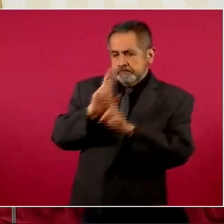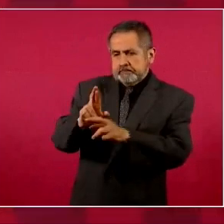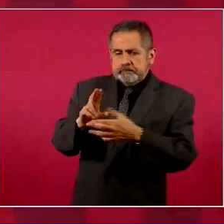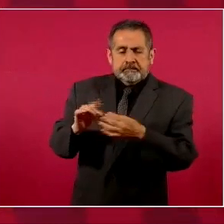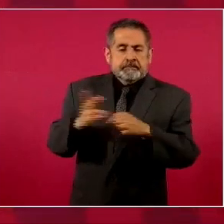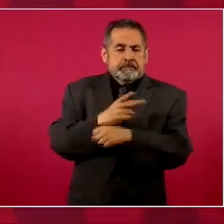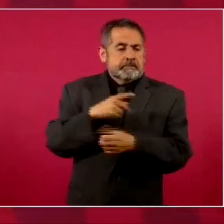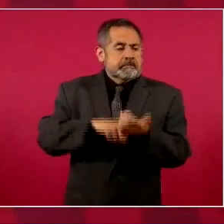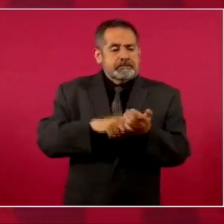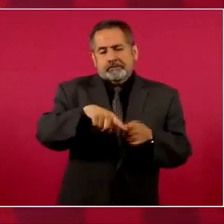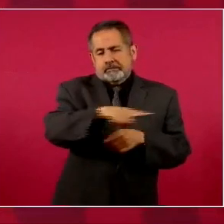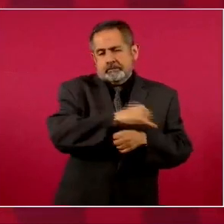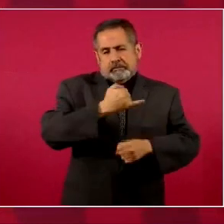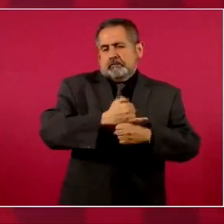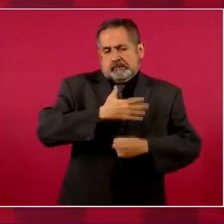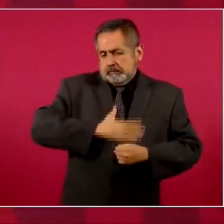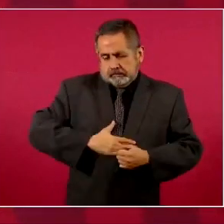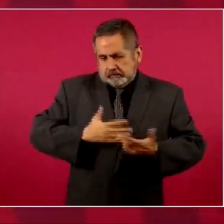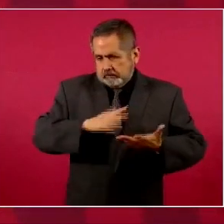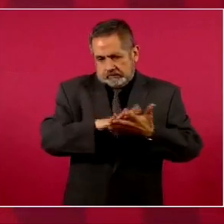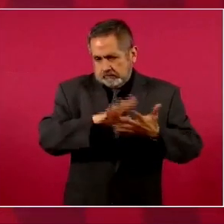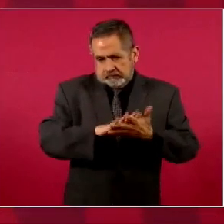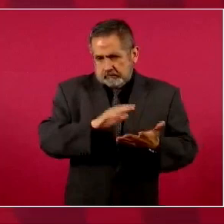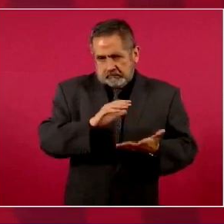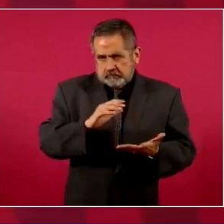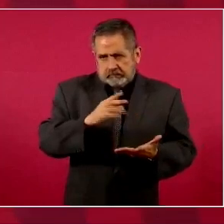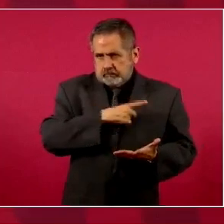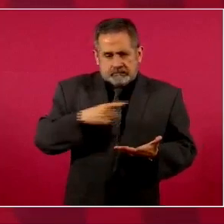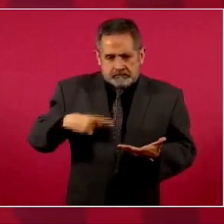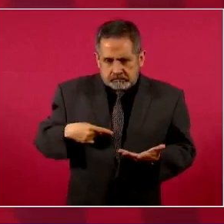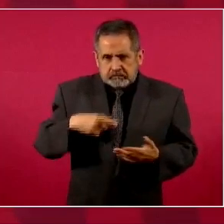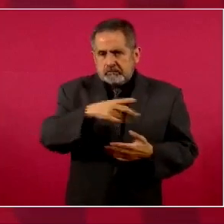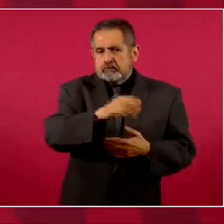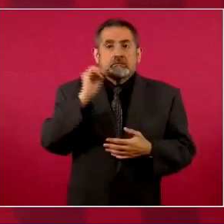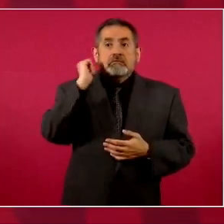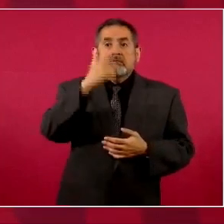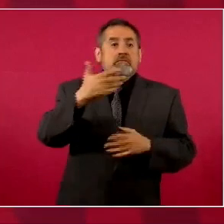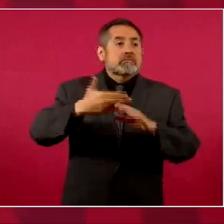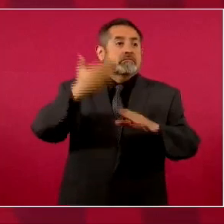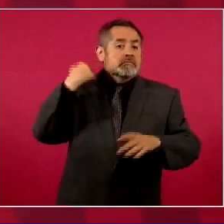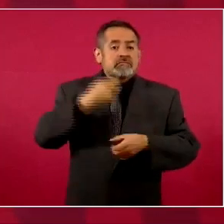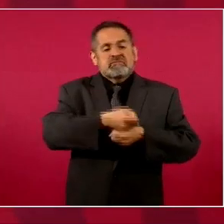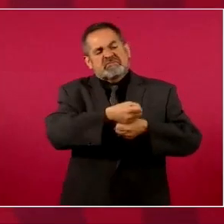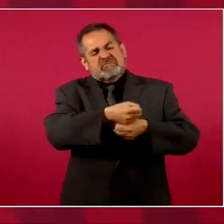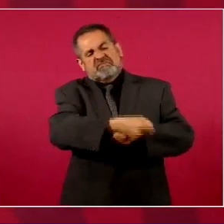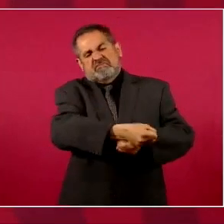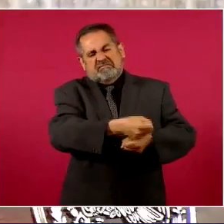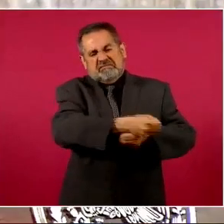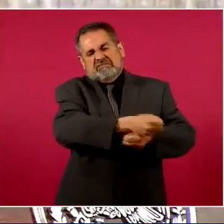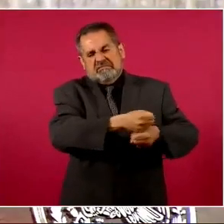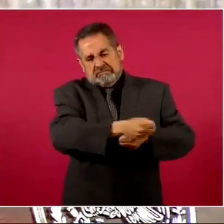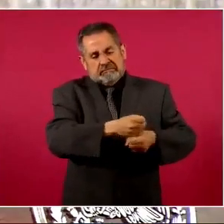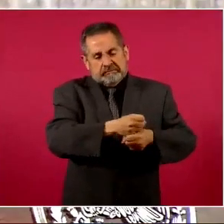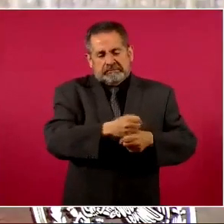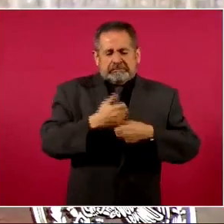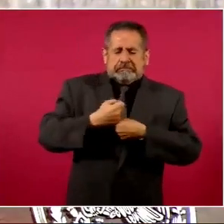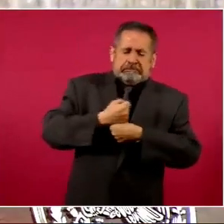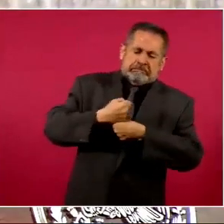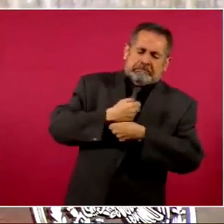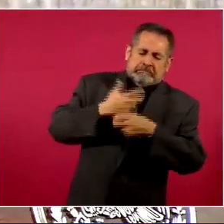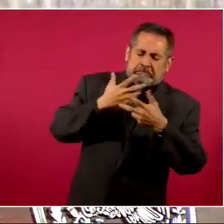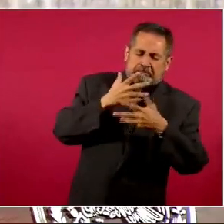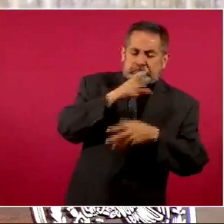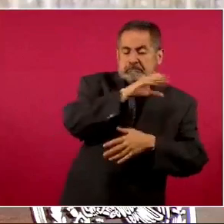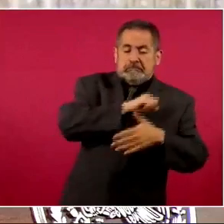injustamente en la cárcel o que padecieron de tortura y